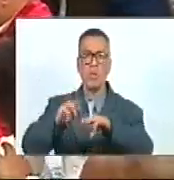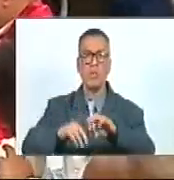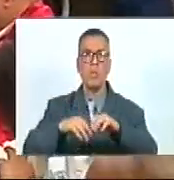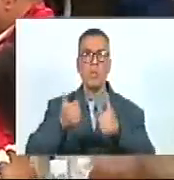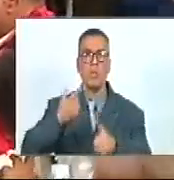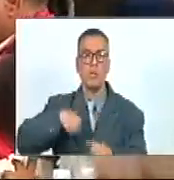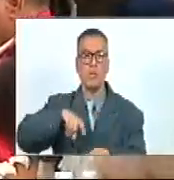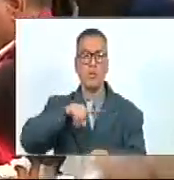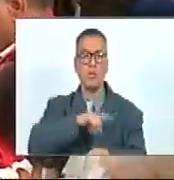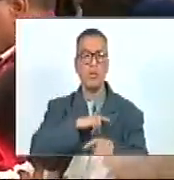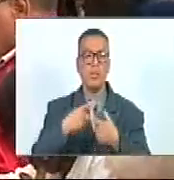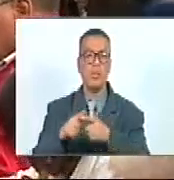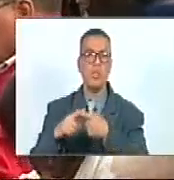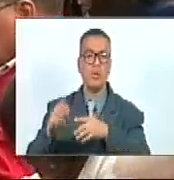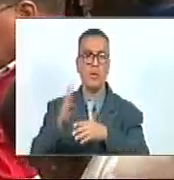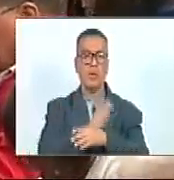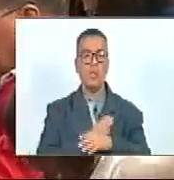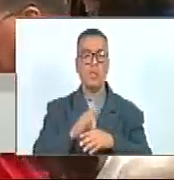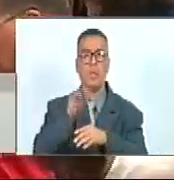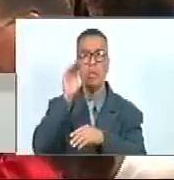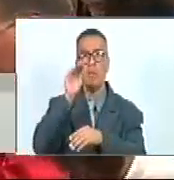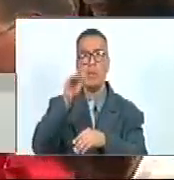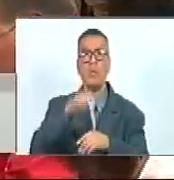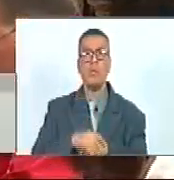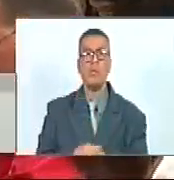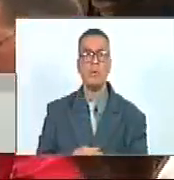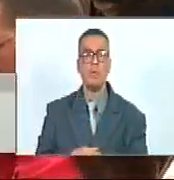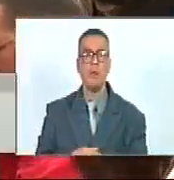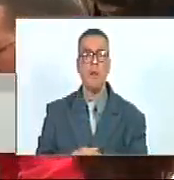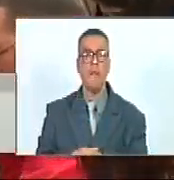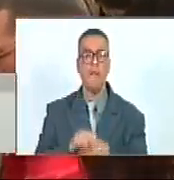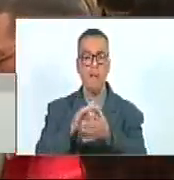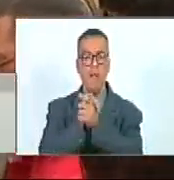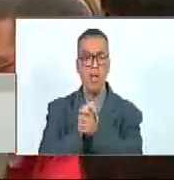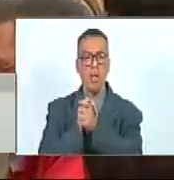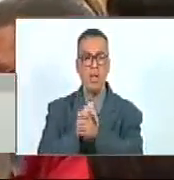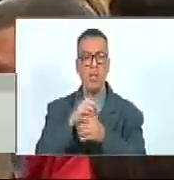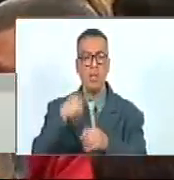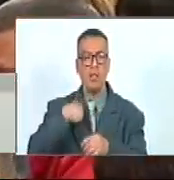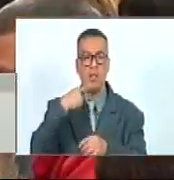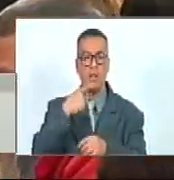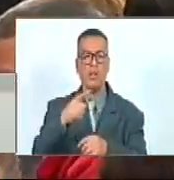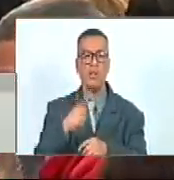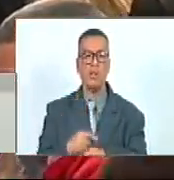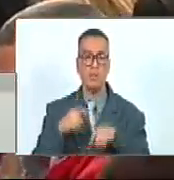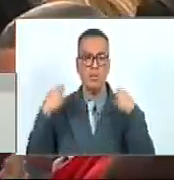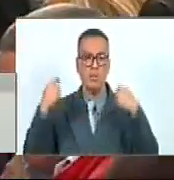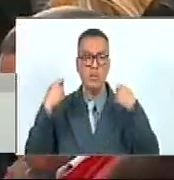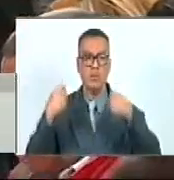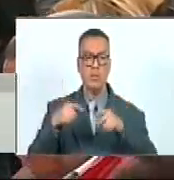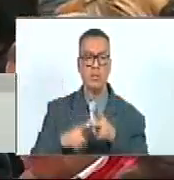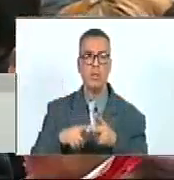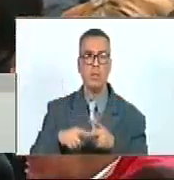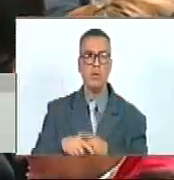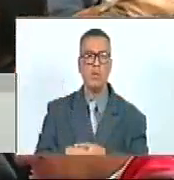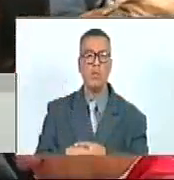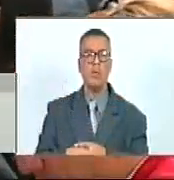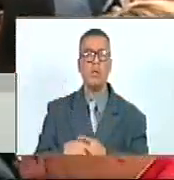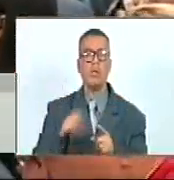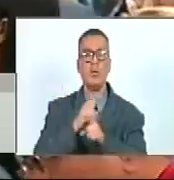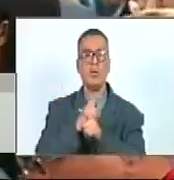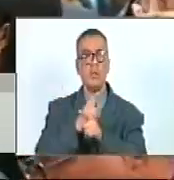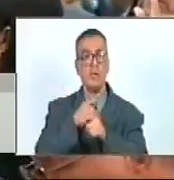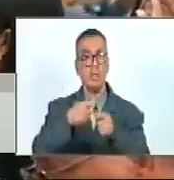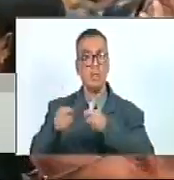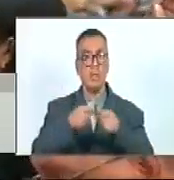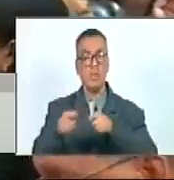Nuestra Biodiversidad Para Las Futuras Generaciones Colegas Solo Me Resta Exhortarles Y Expresarles Que Tratar